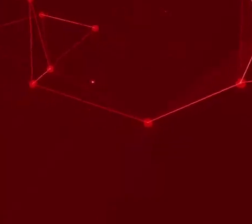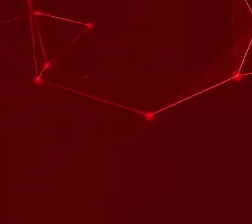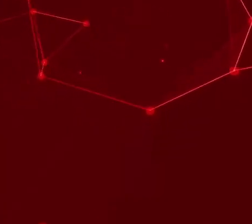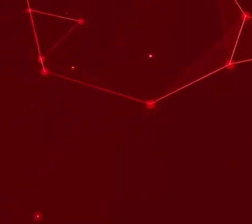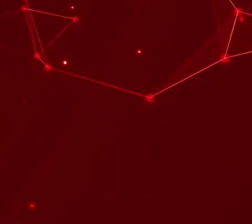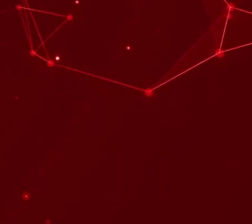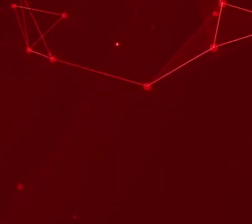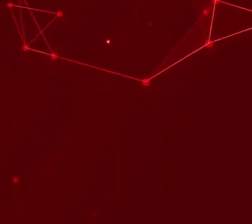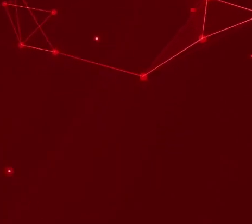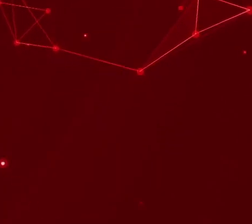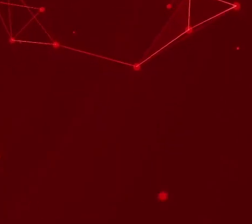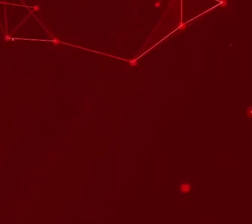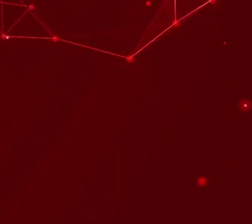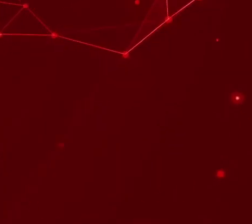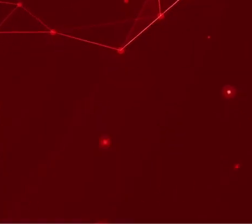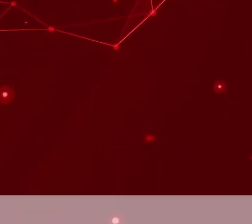GITARZU